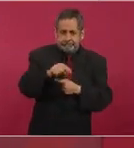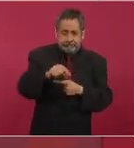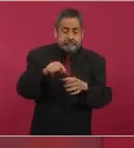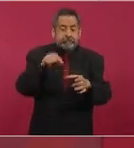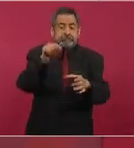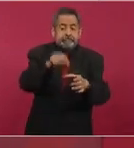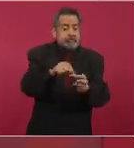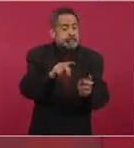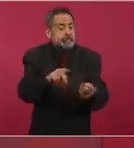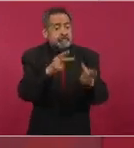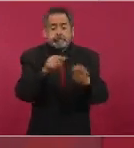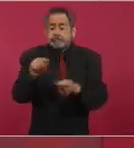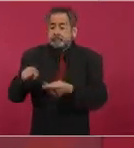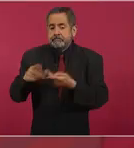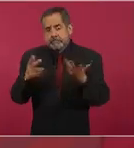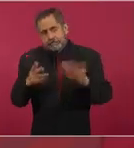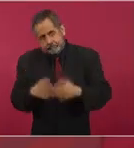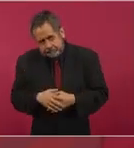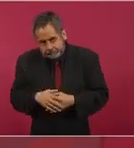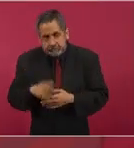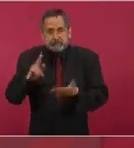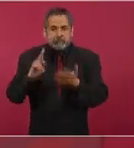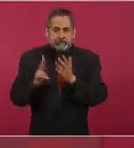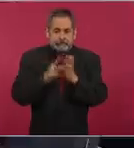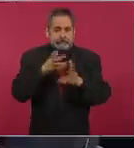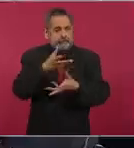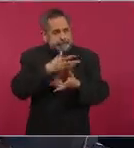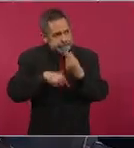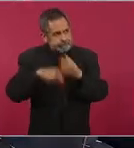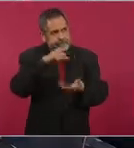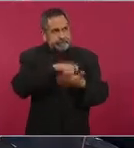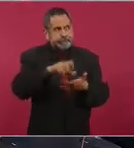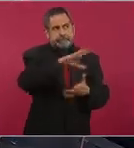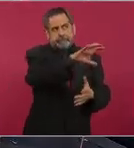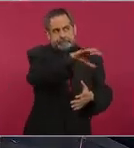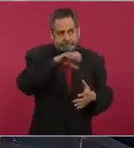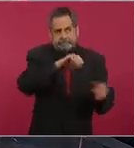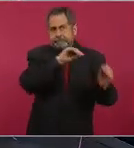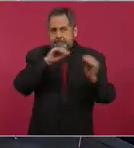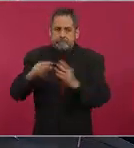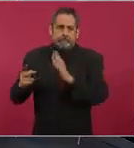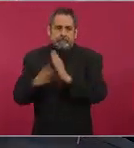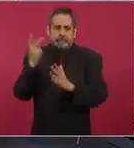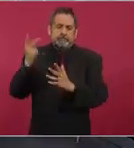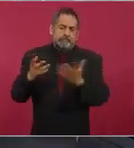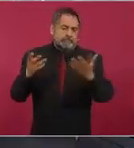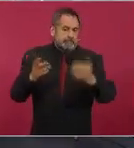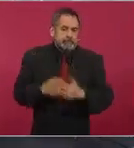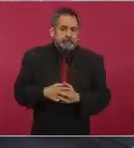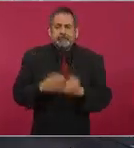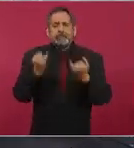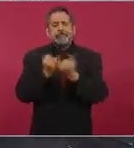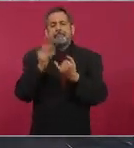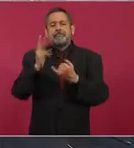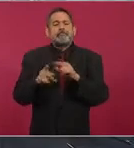buscando comprarlas recuperarlas como compramos